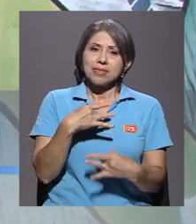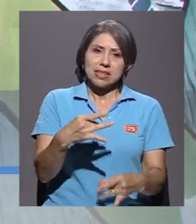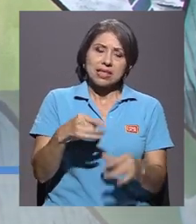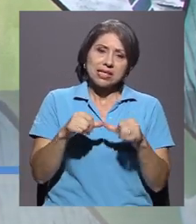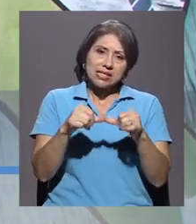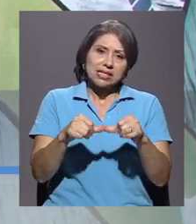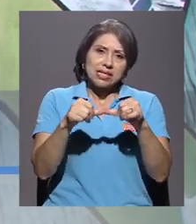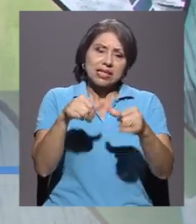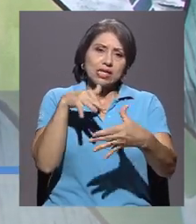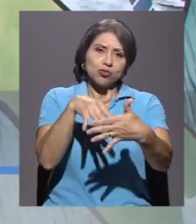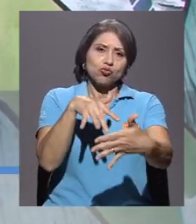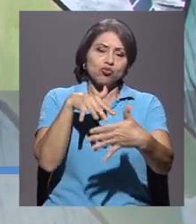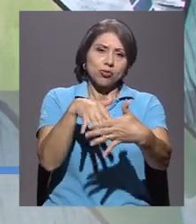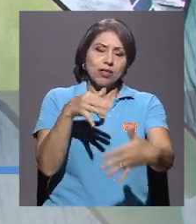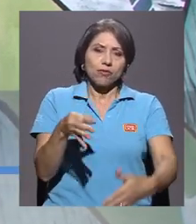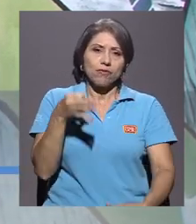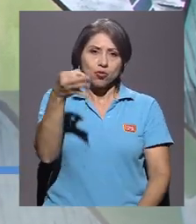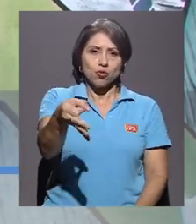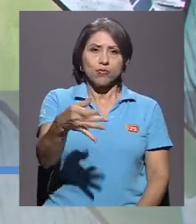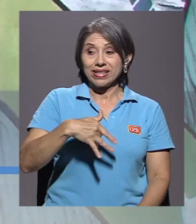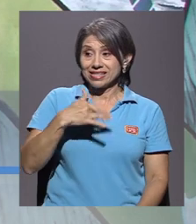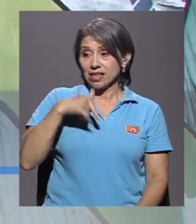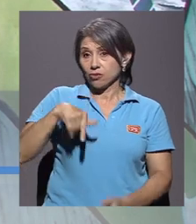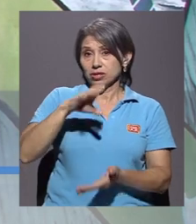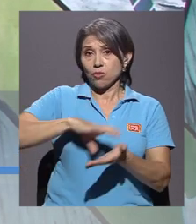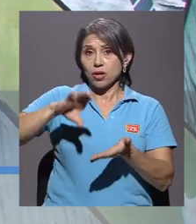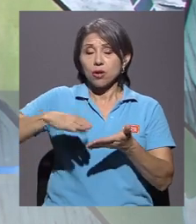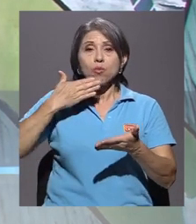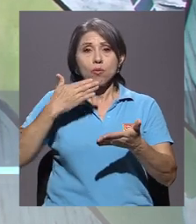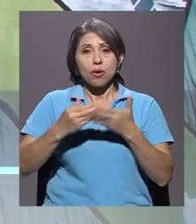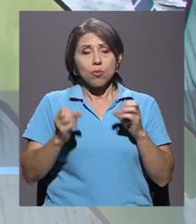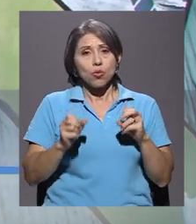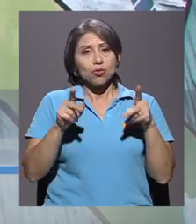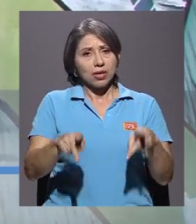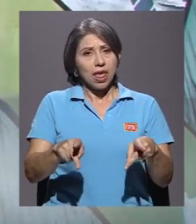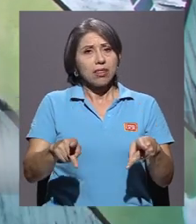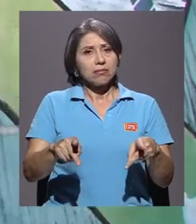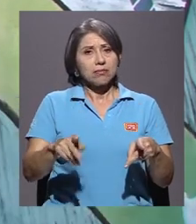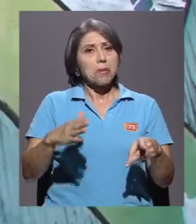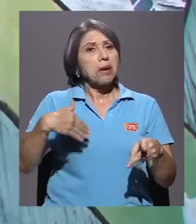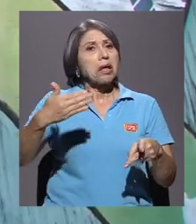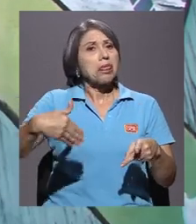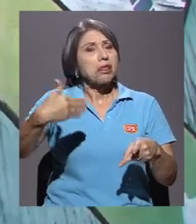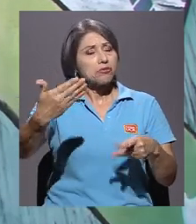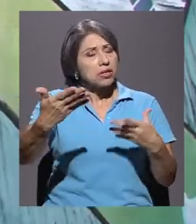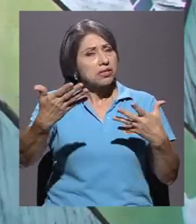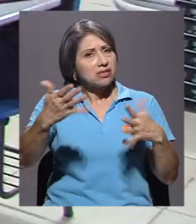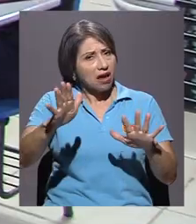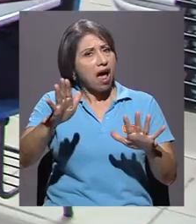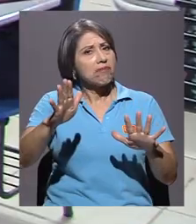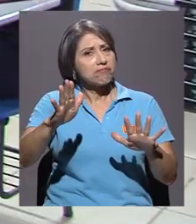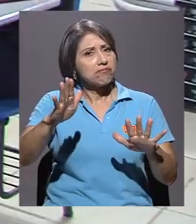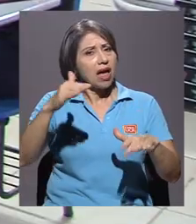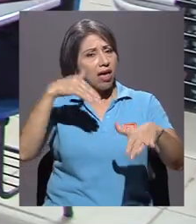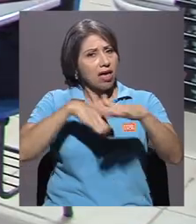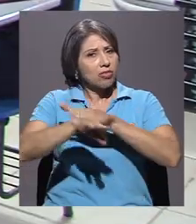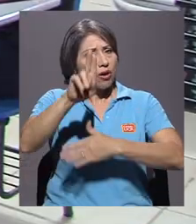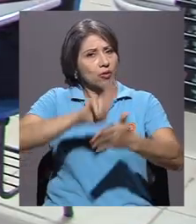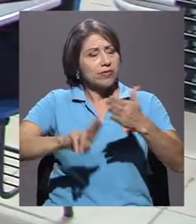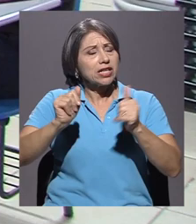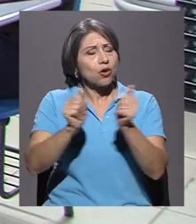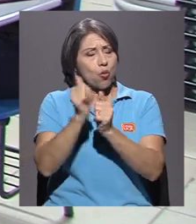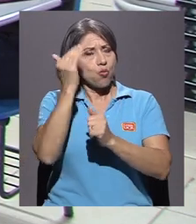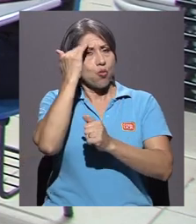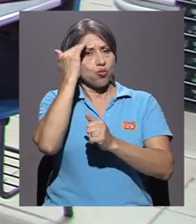seguir estudiando esto en el futuro y siento que este colegio es una muy buena oportunidad para ya llegar con cierto conocimiento, a cierto nivel a la